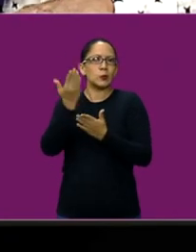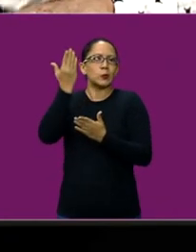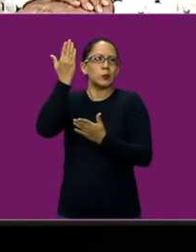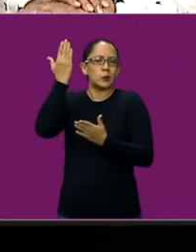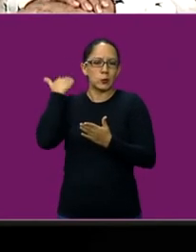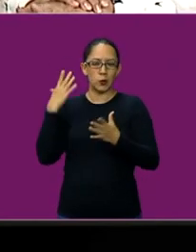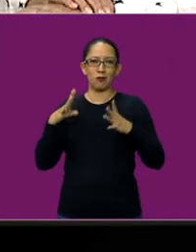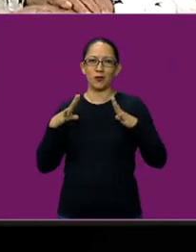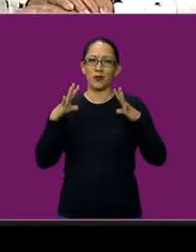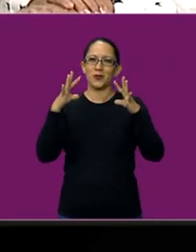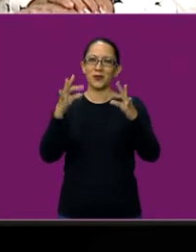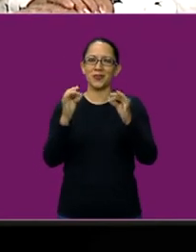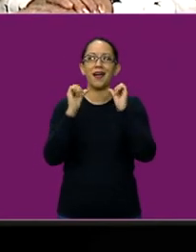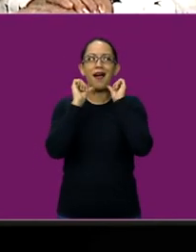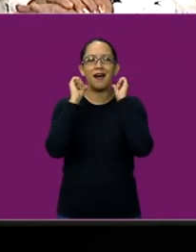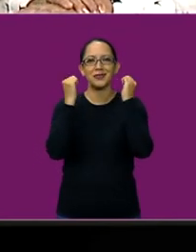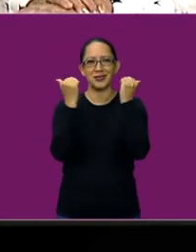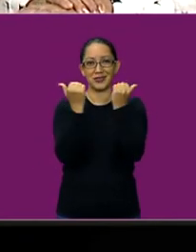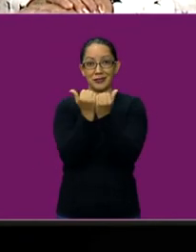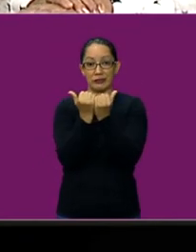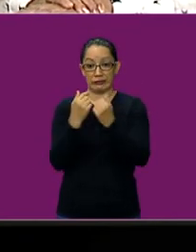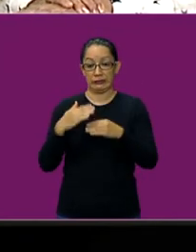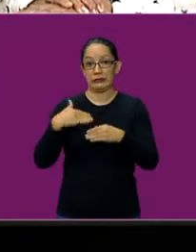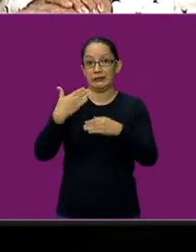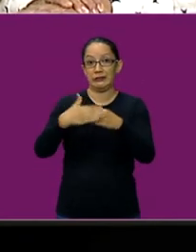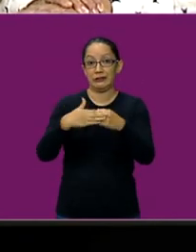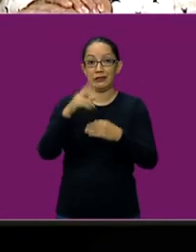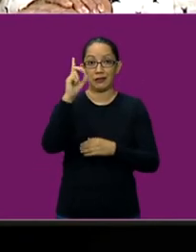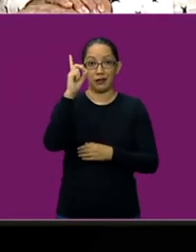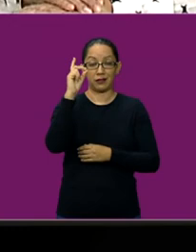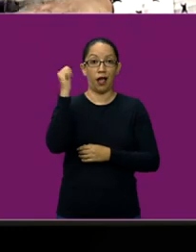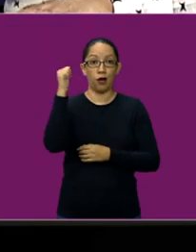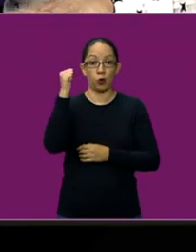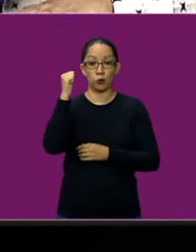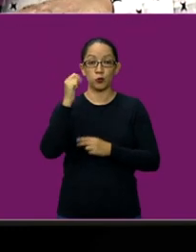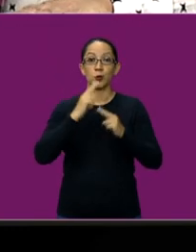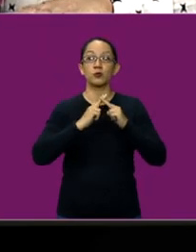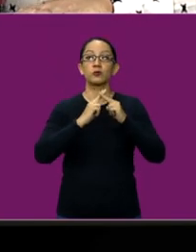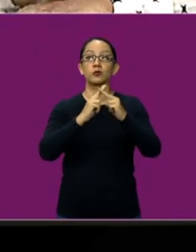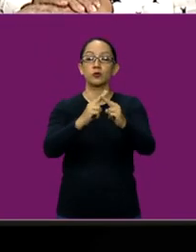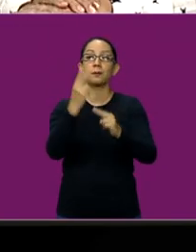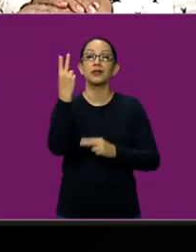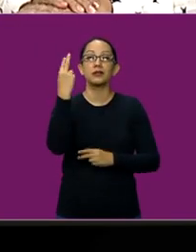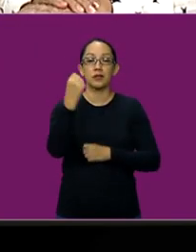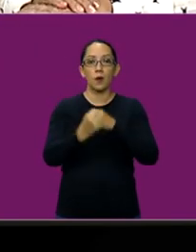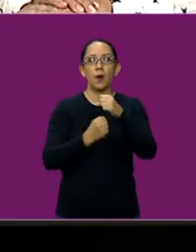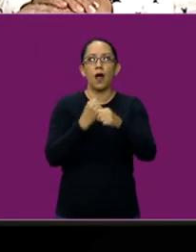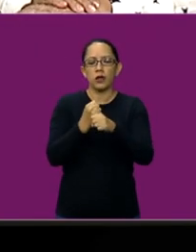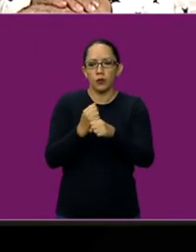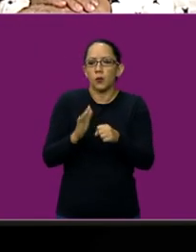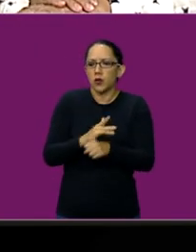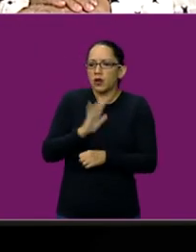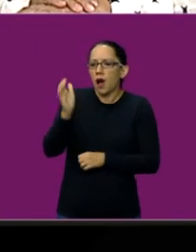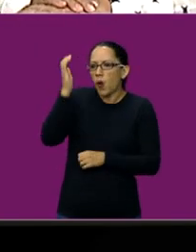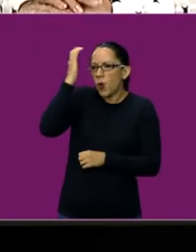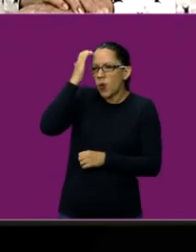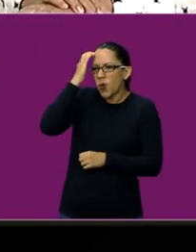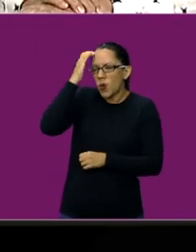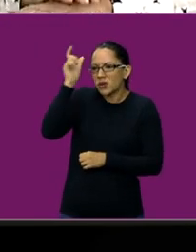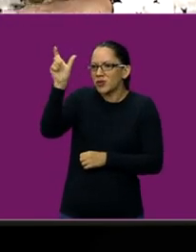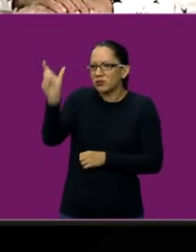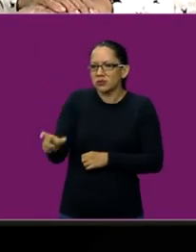en este 30 de agosto vamos a cumplir 25 años, a raíz de conocer estas necesidades de comunicación,